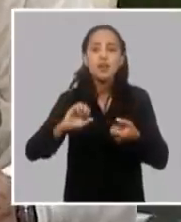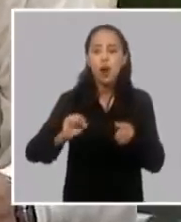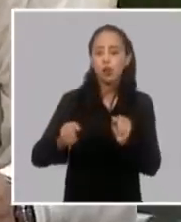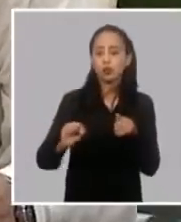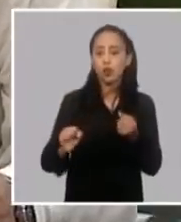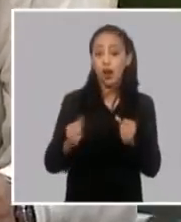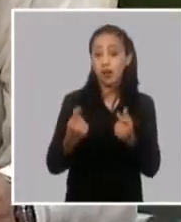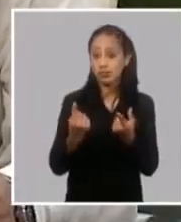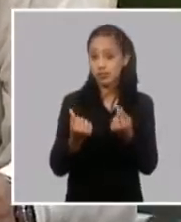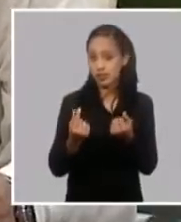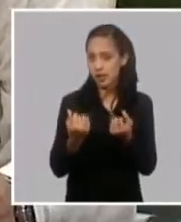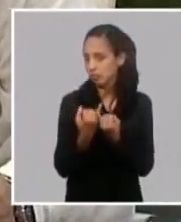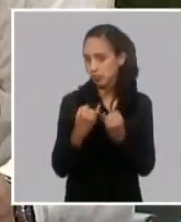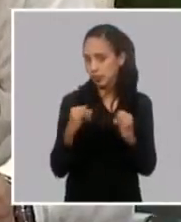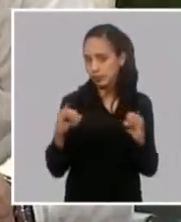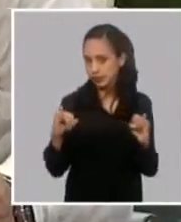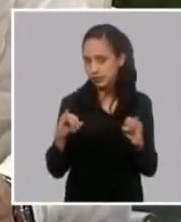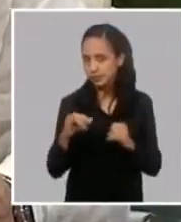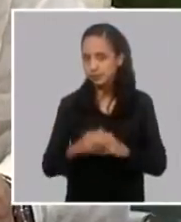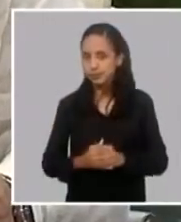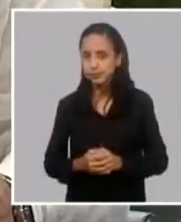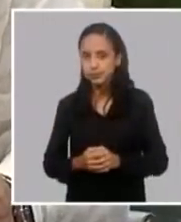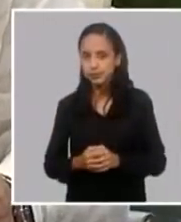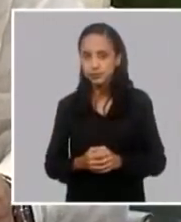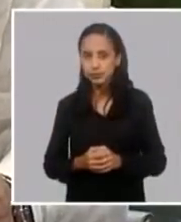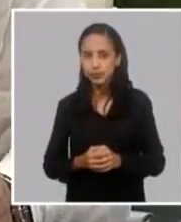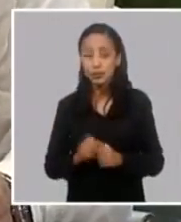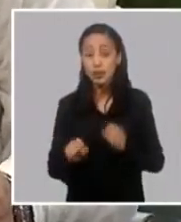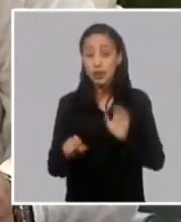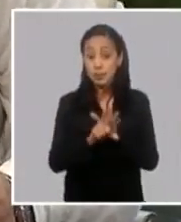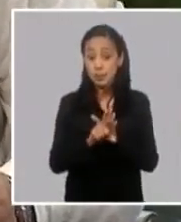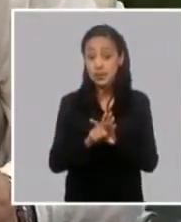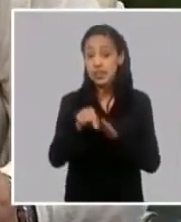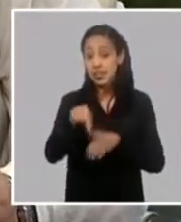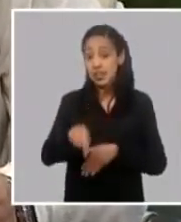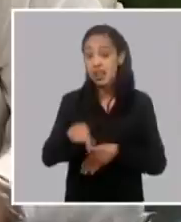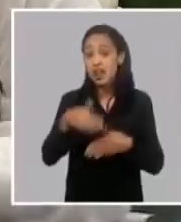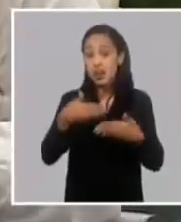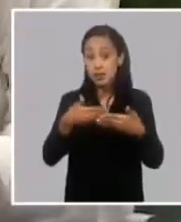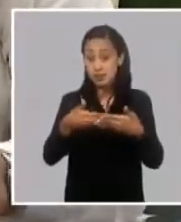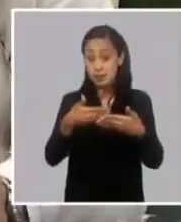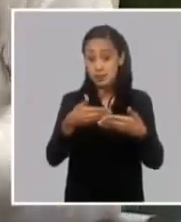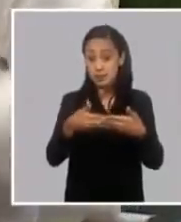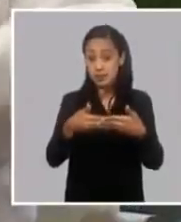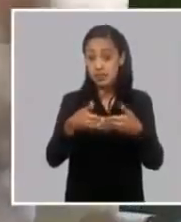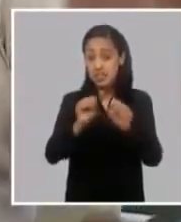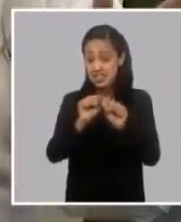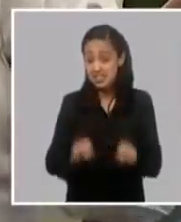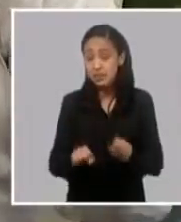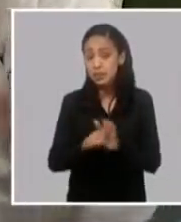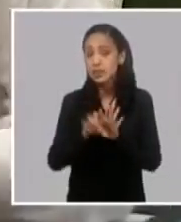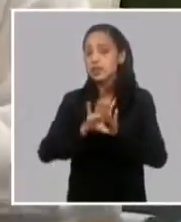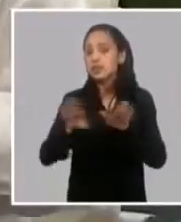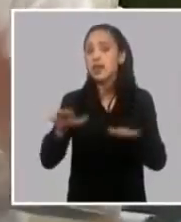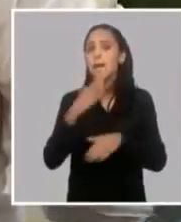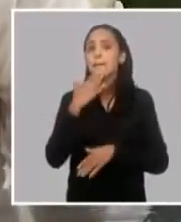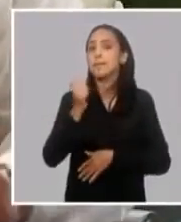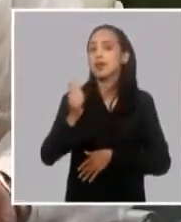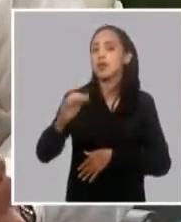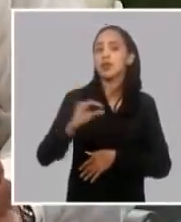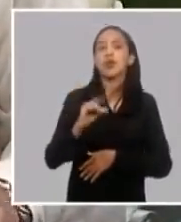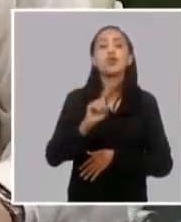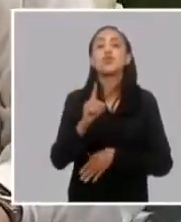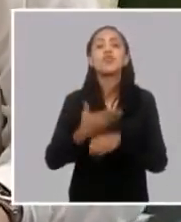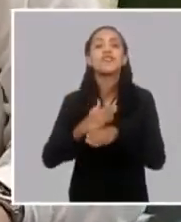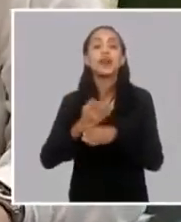no se hace para que a partir del día en que la empresa entre en el sistema todos los trabajadores ganen más o sea no es ahora el salario es libre podemos ganar todo lo